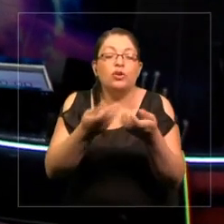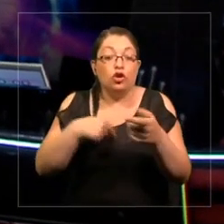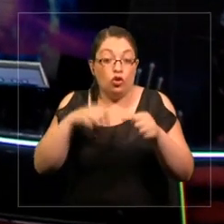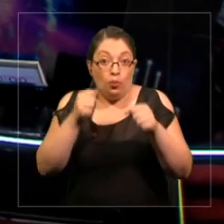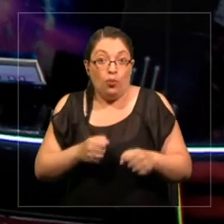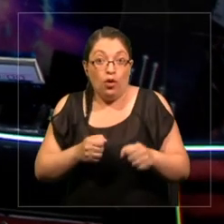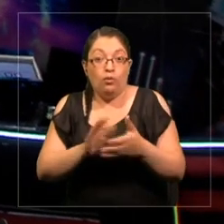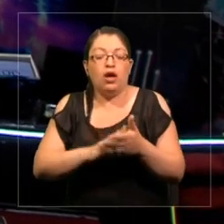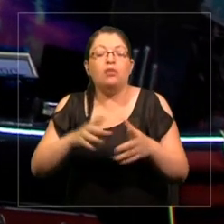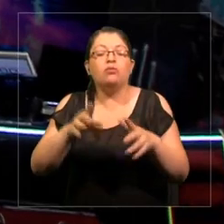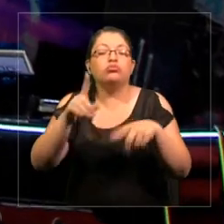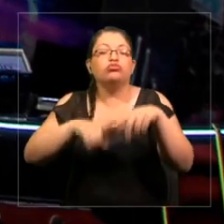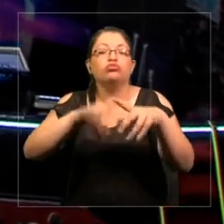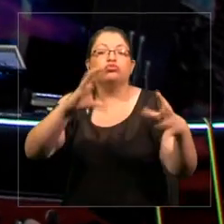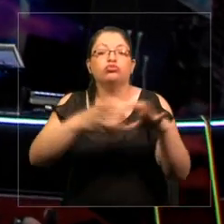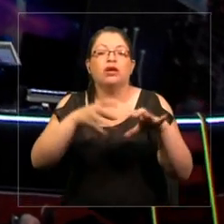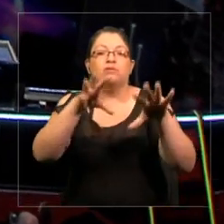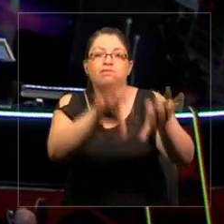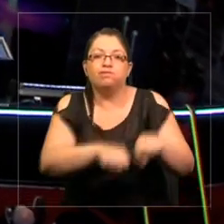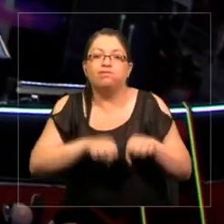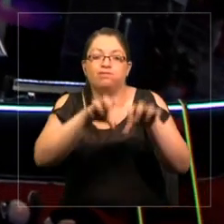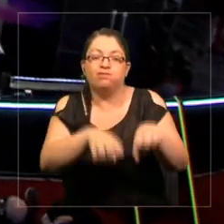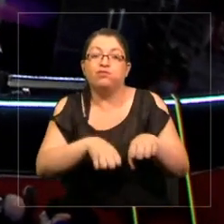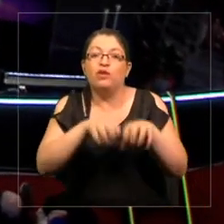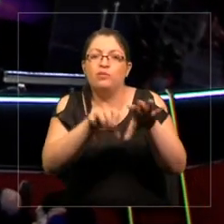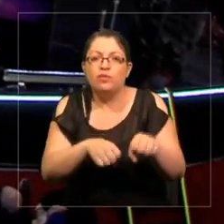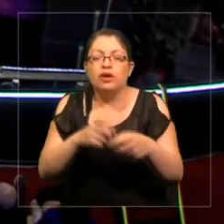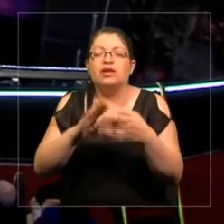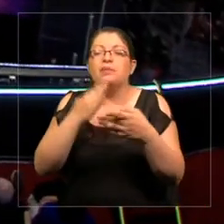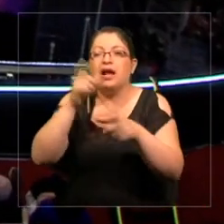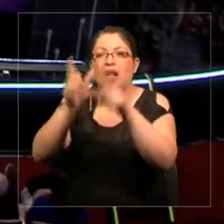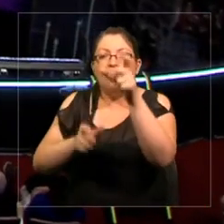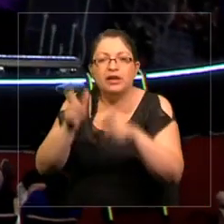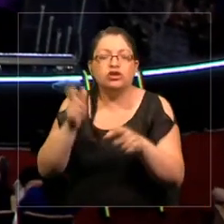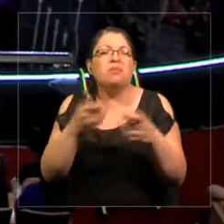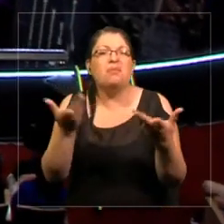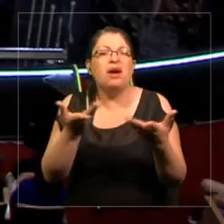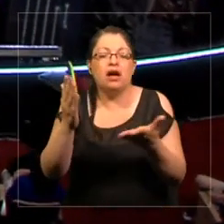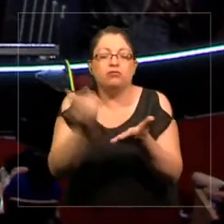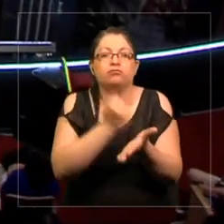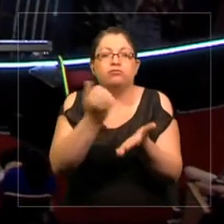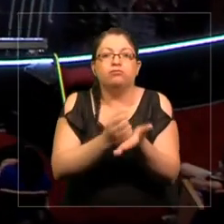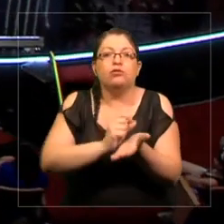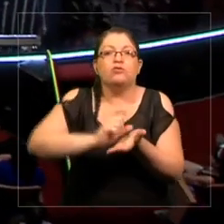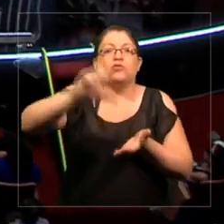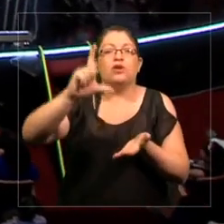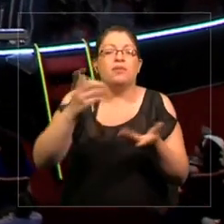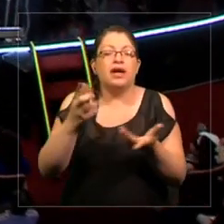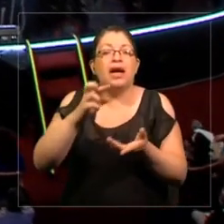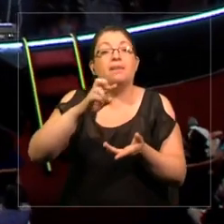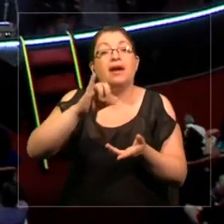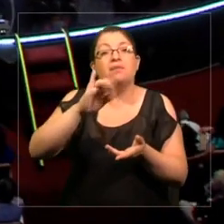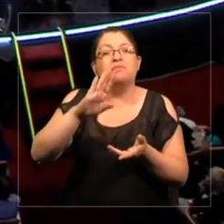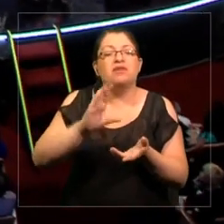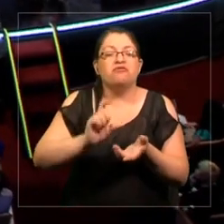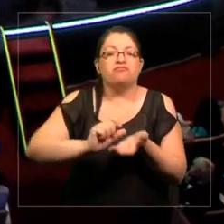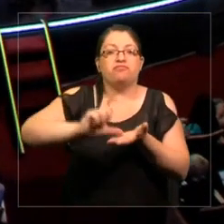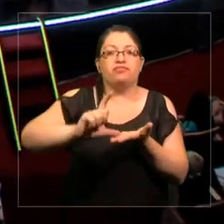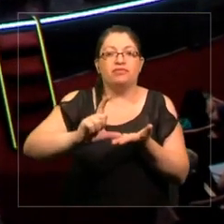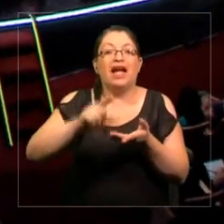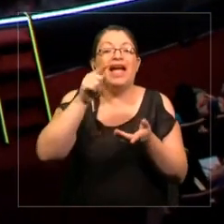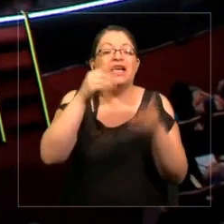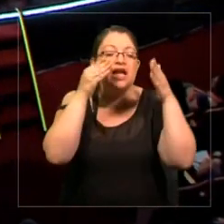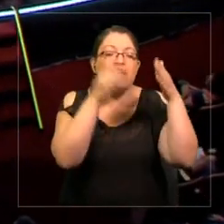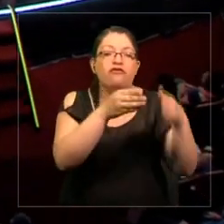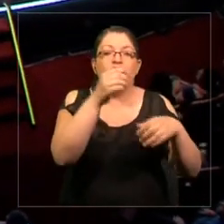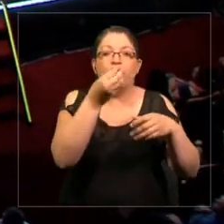ambiente para aumentar las utilidades, aumentan las exportaciones, dólares y el PIB. Ese es el enfoque general de los